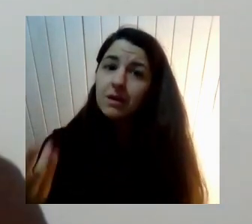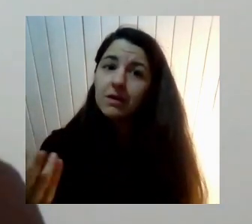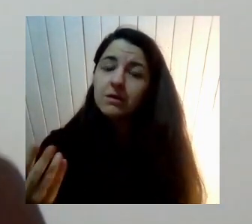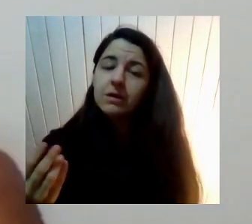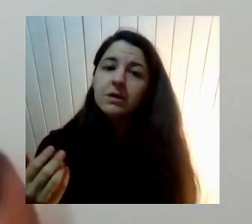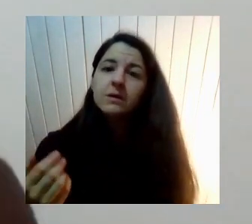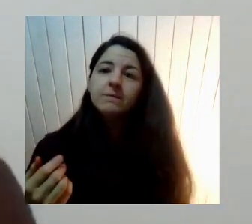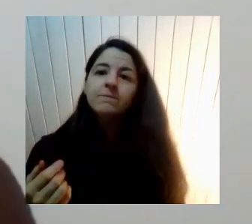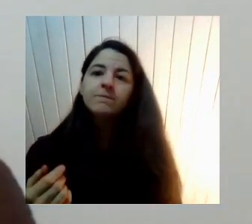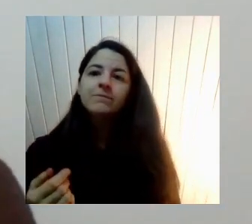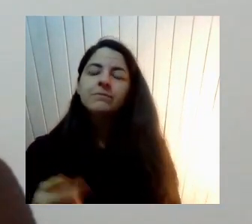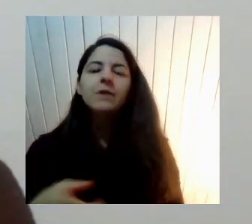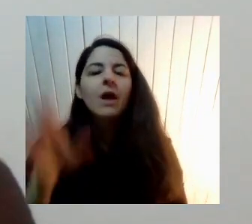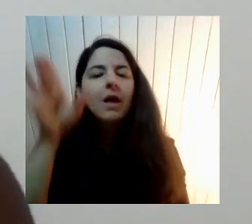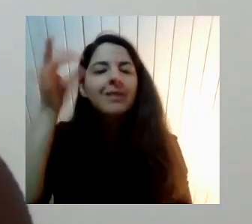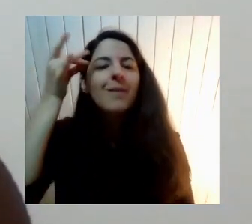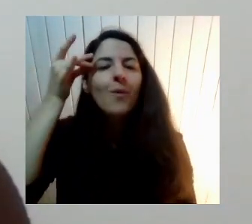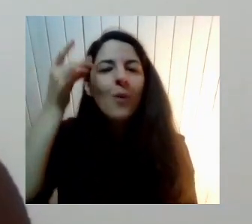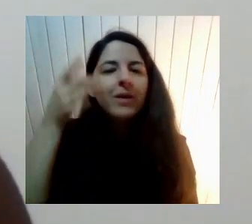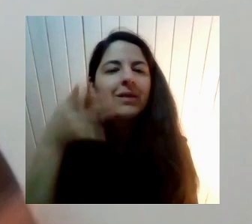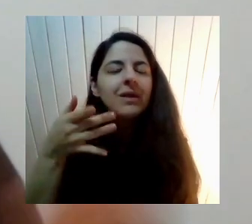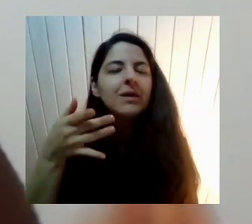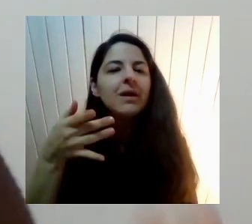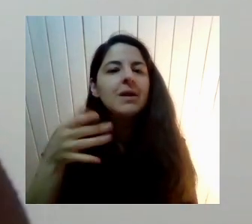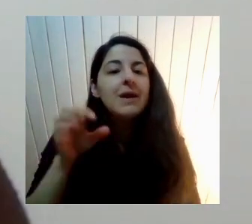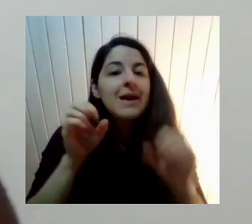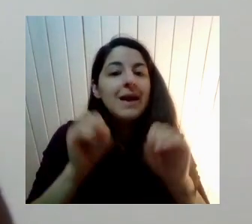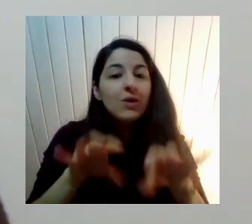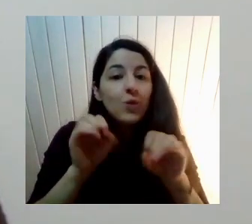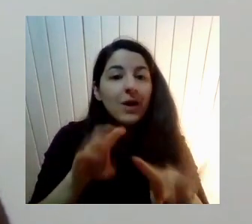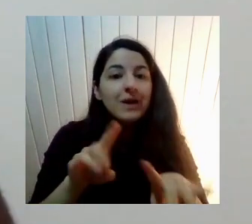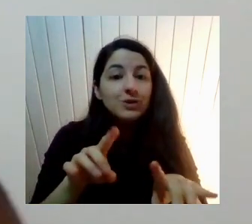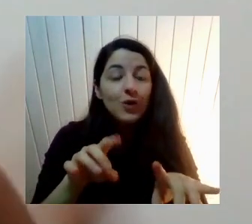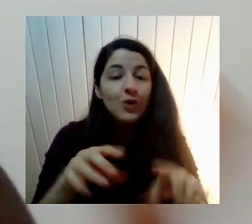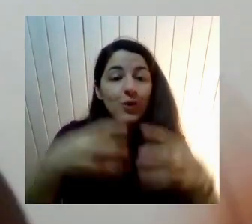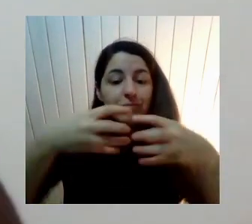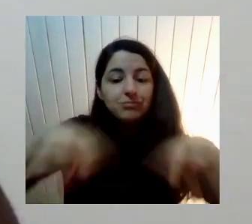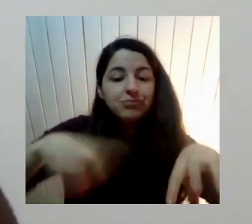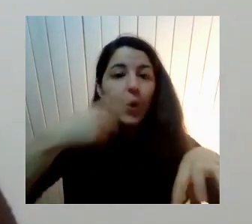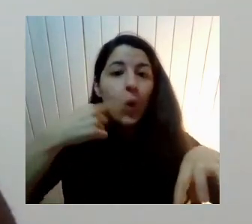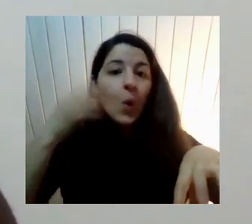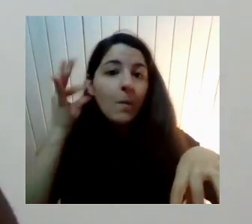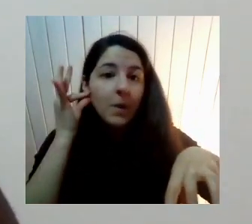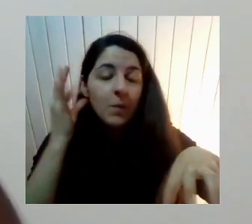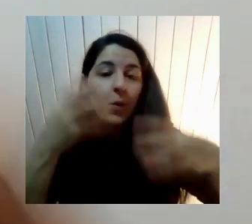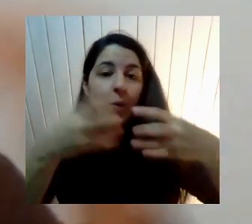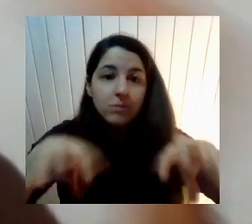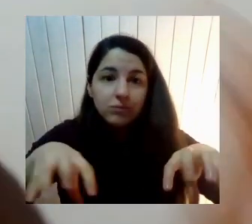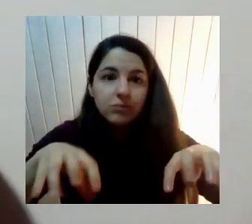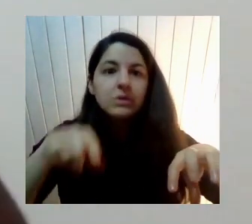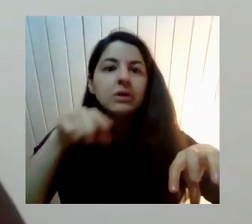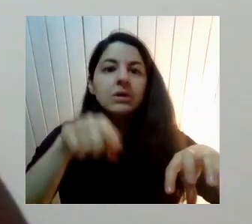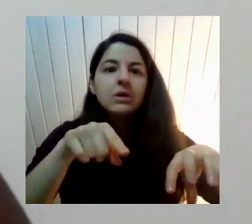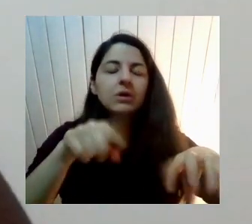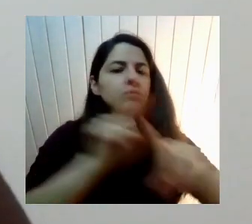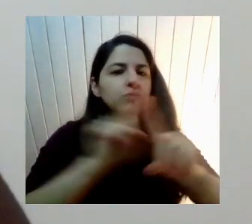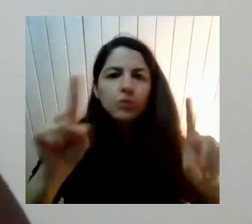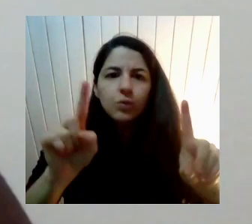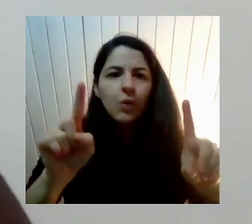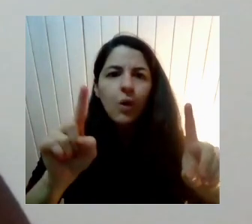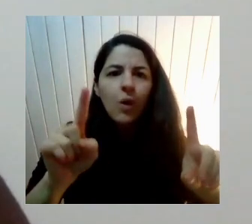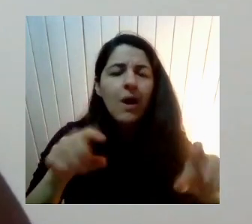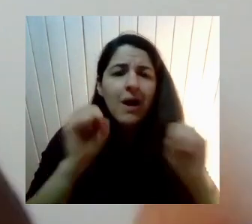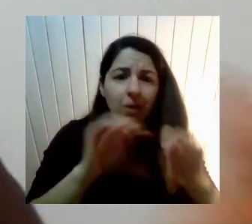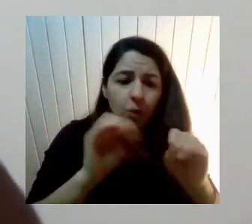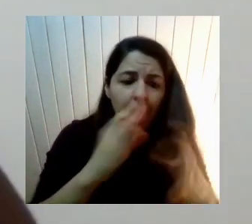Sexista No tiene que ver Solo con el espacio Escolar Con el espacio universitario Hay que educar A tribunales Hay que educar A los carabineros Donde llegan